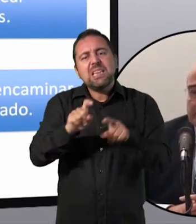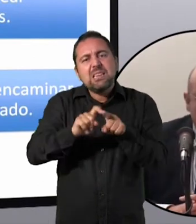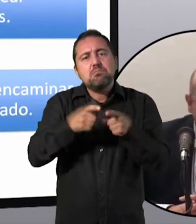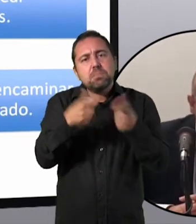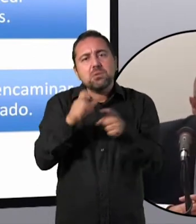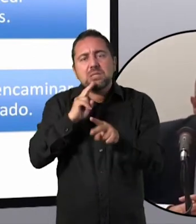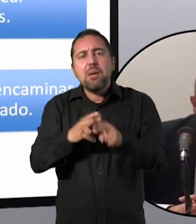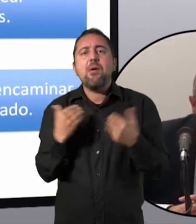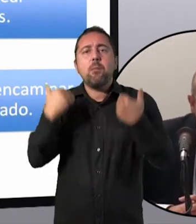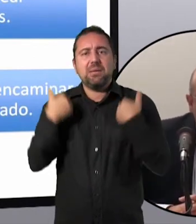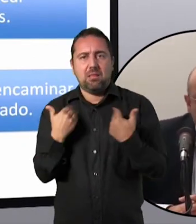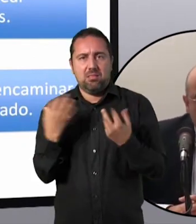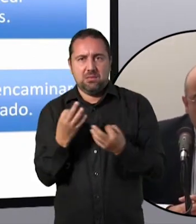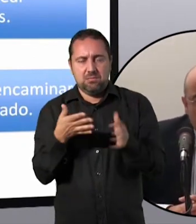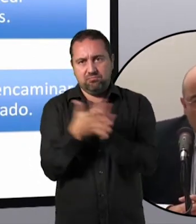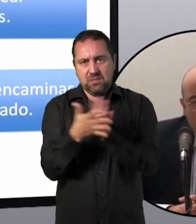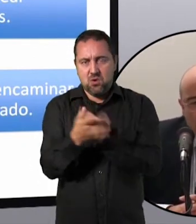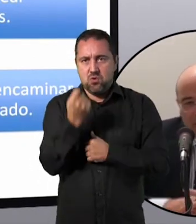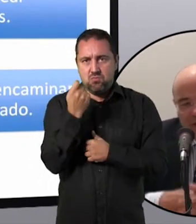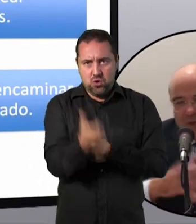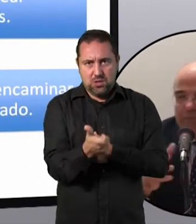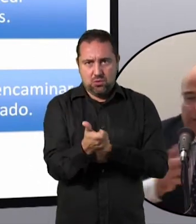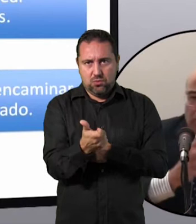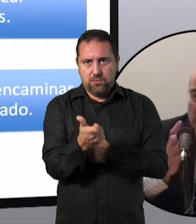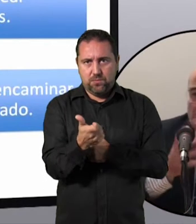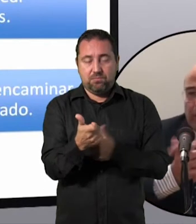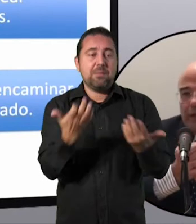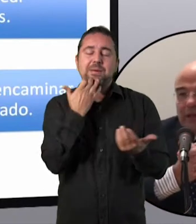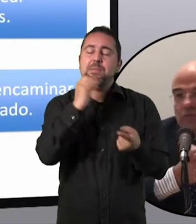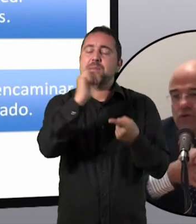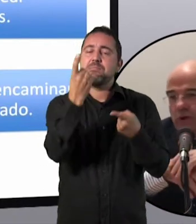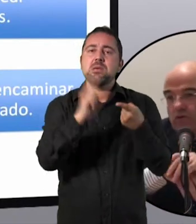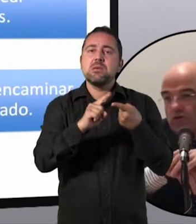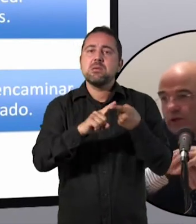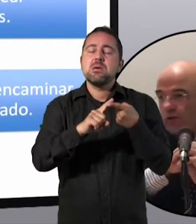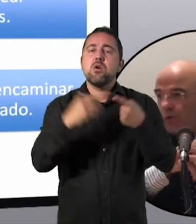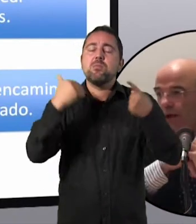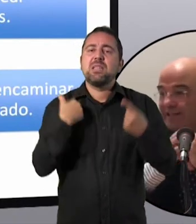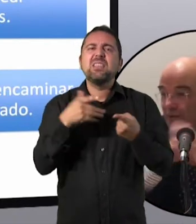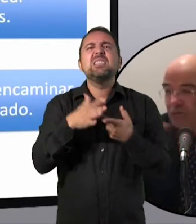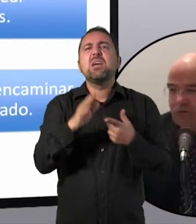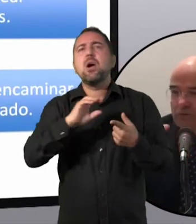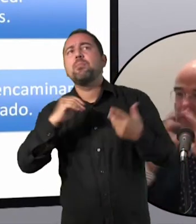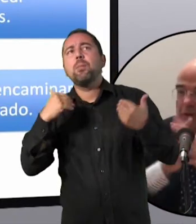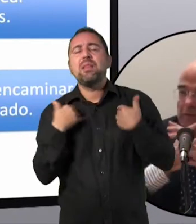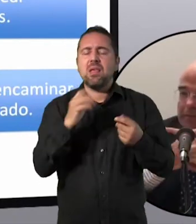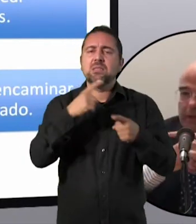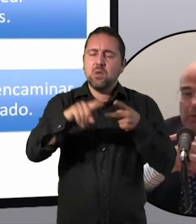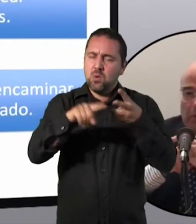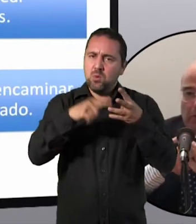competencias. La primera competencia, bueno, esto de las competencias hay mucho, y hay mucho escrito, como en casi todo.